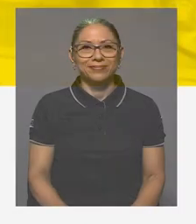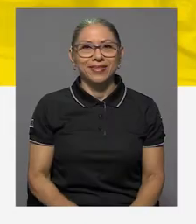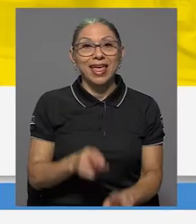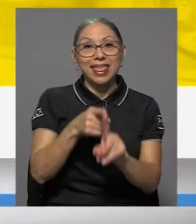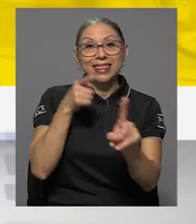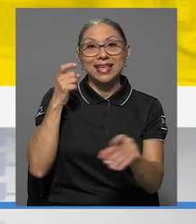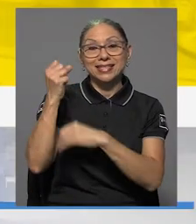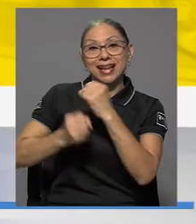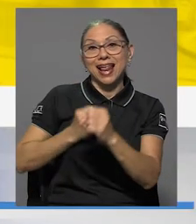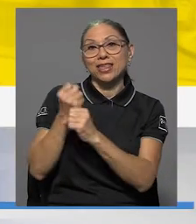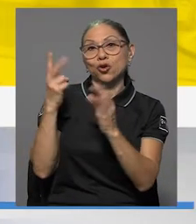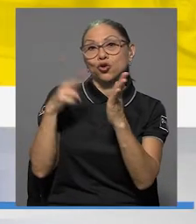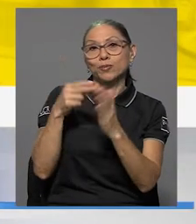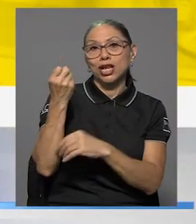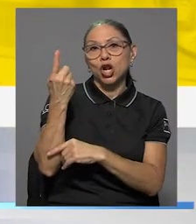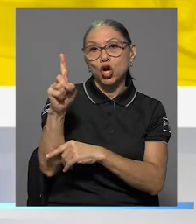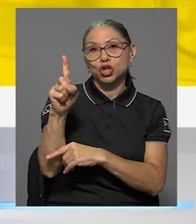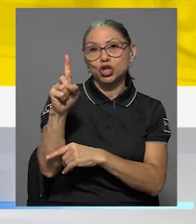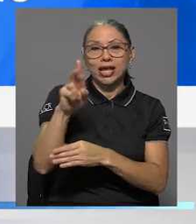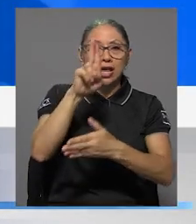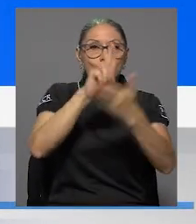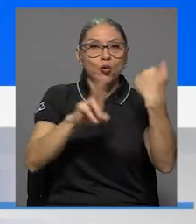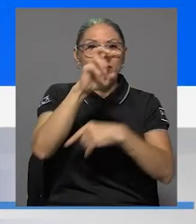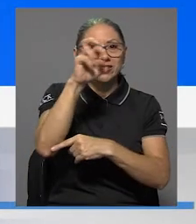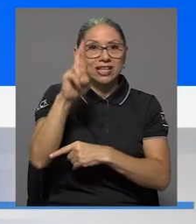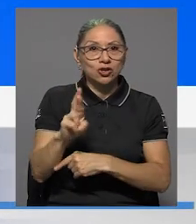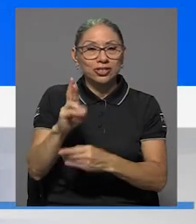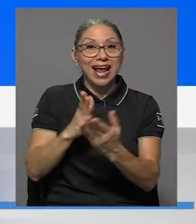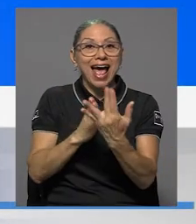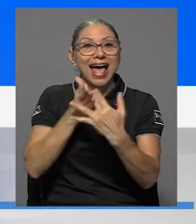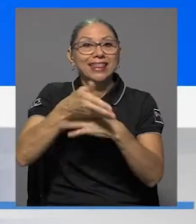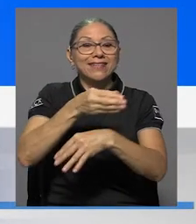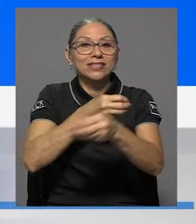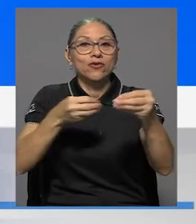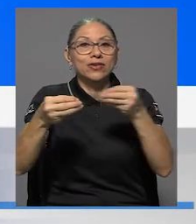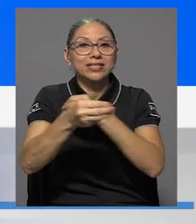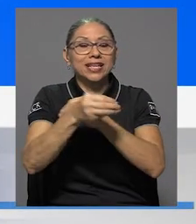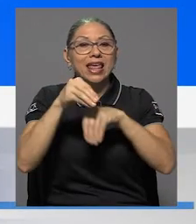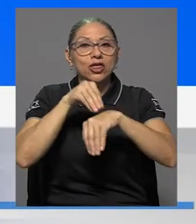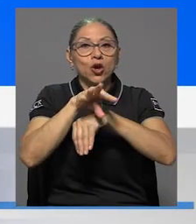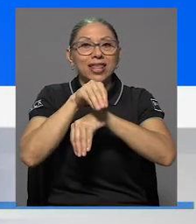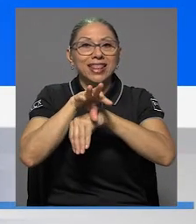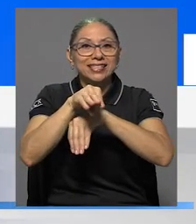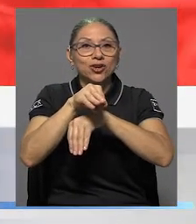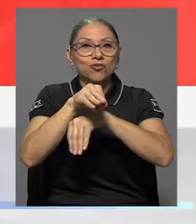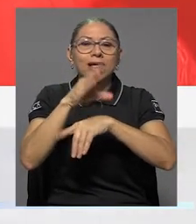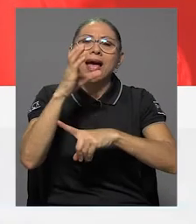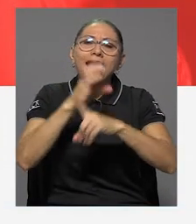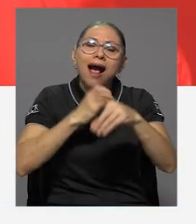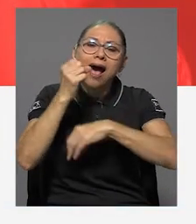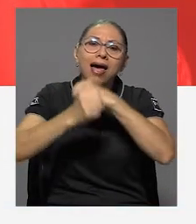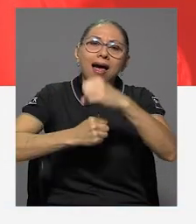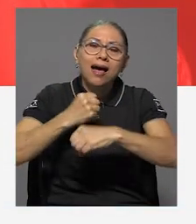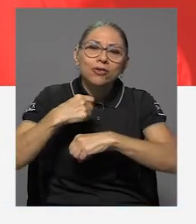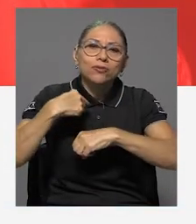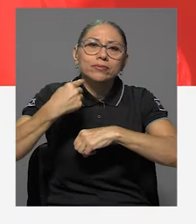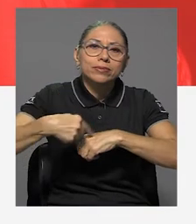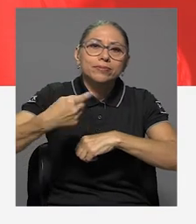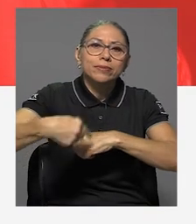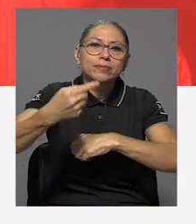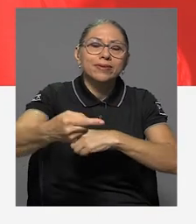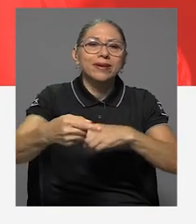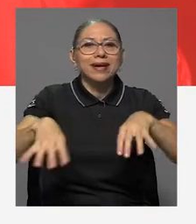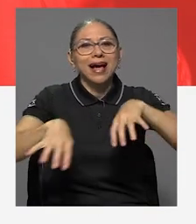Desde el año 2011, la Universidad de Costa Rica mediante la Oficina de Orientación ha llevado a cabo anualmente la Feria de Empleo.